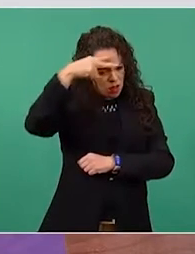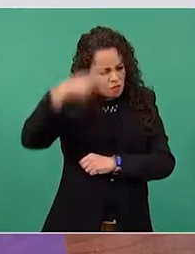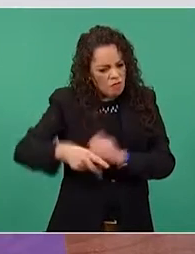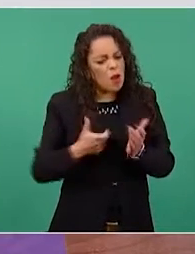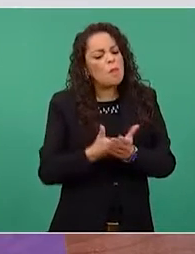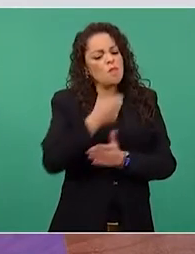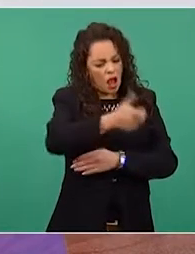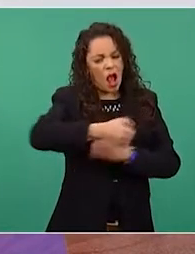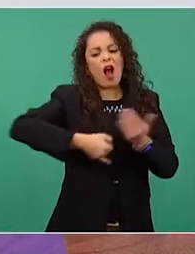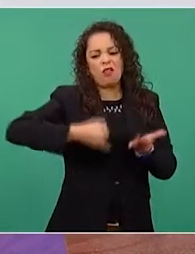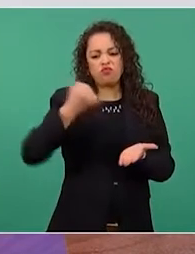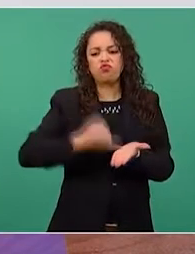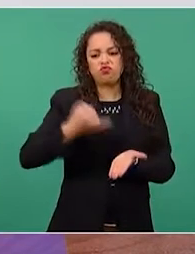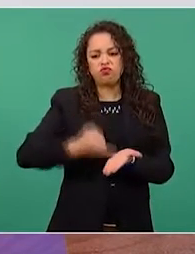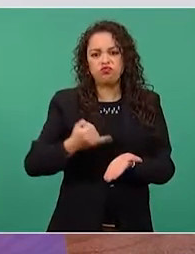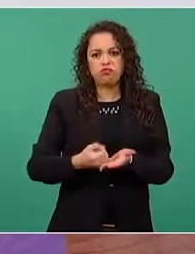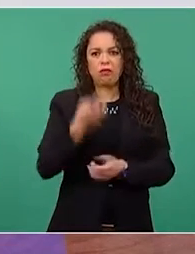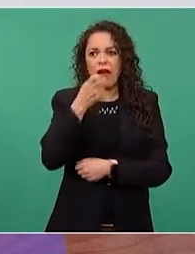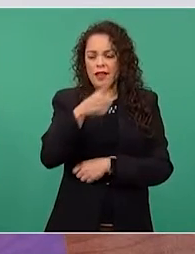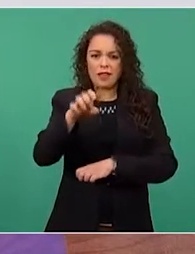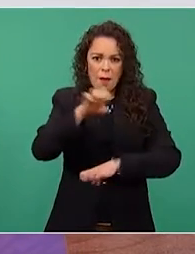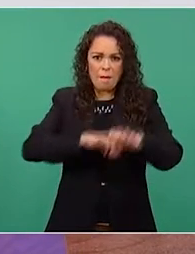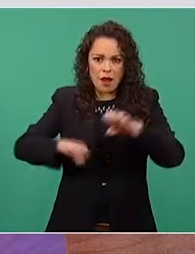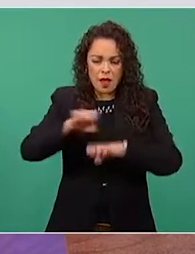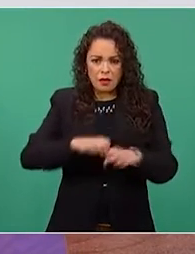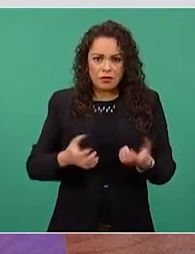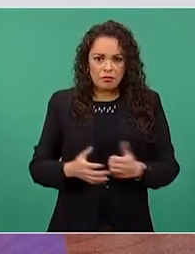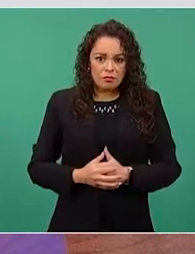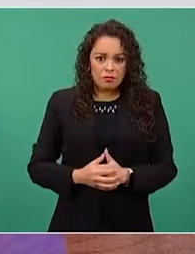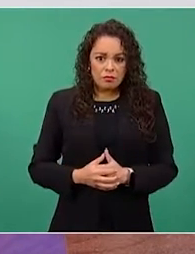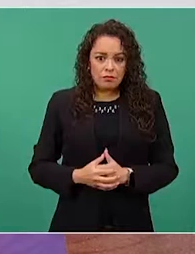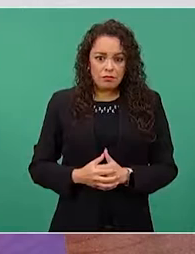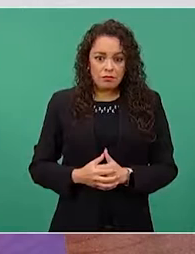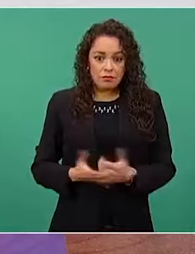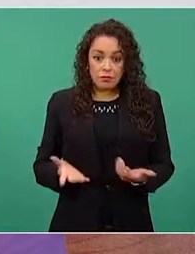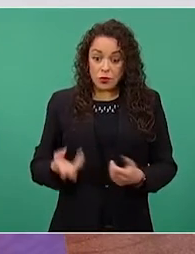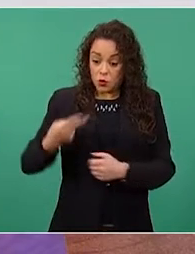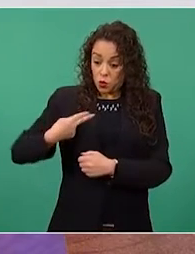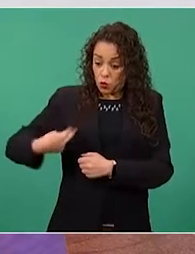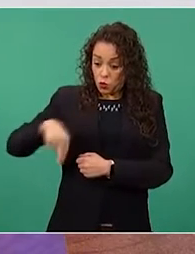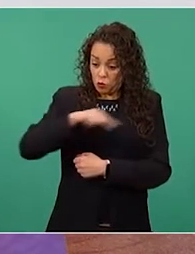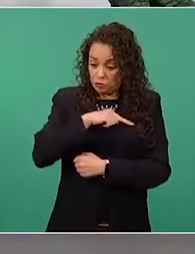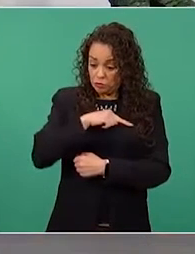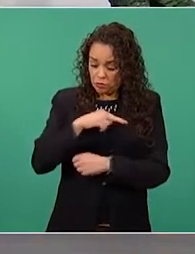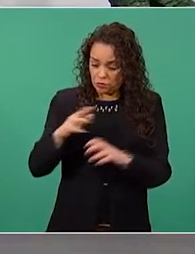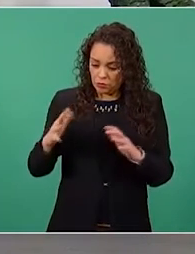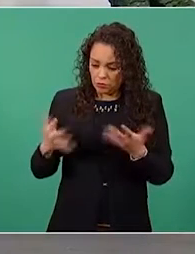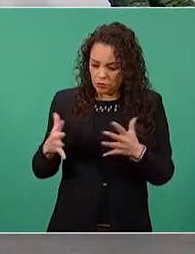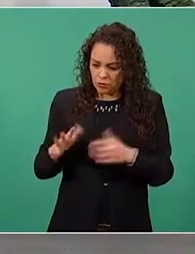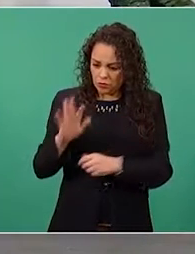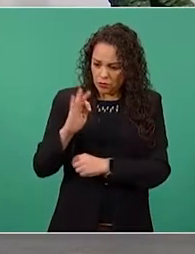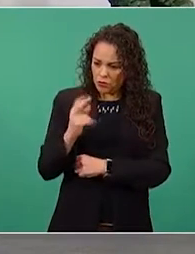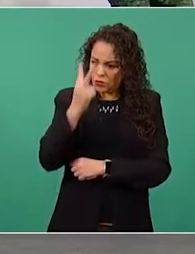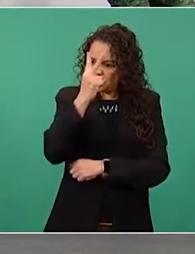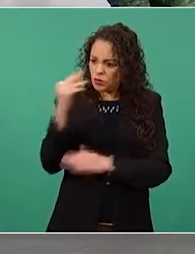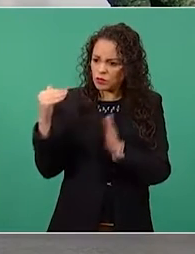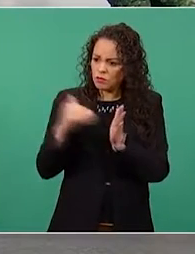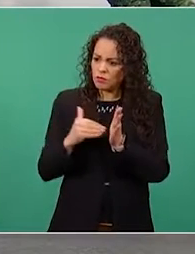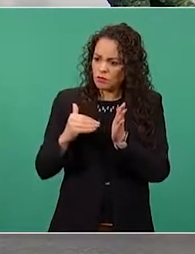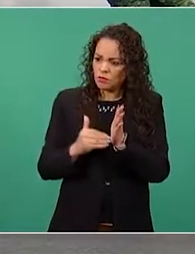Y nosotros llevamos ejercidos como 42 mil millones